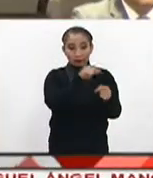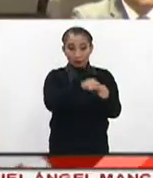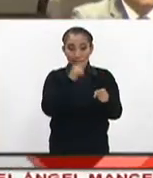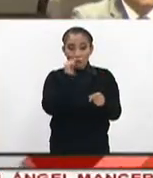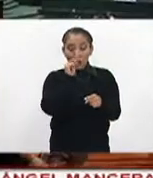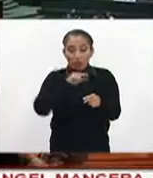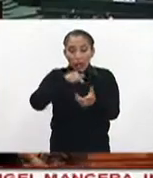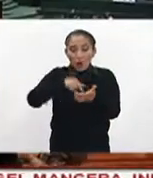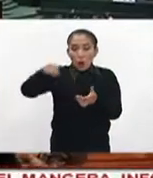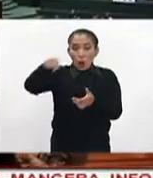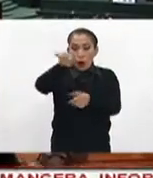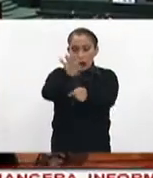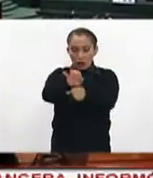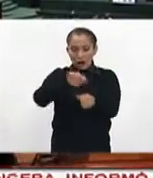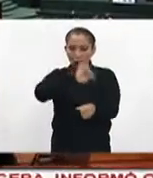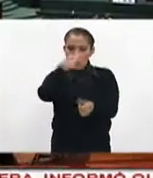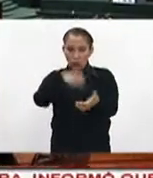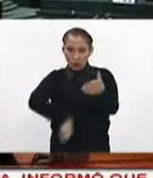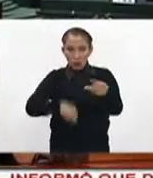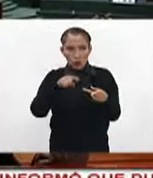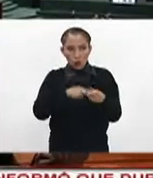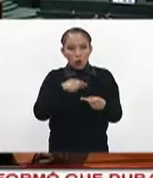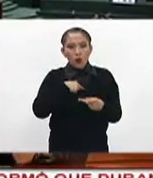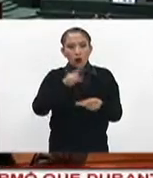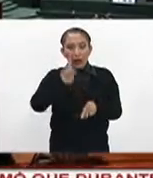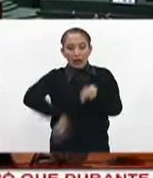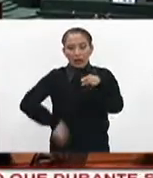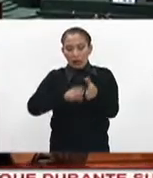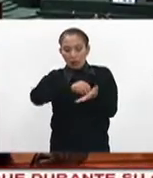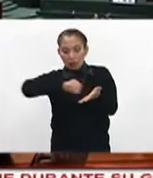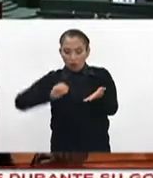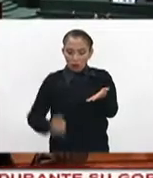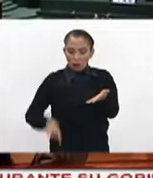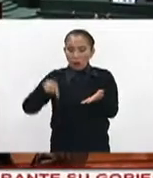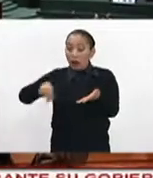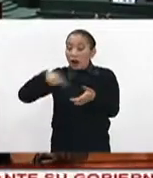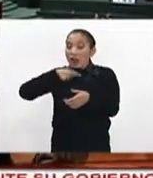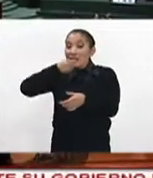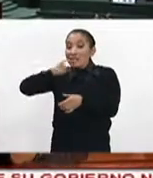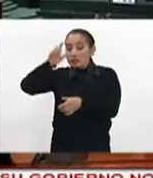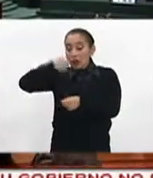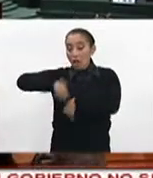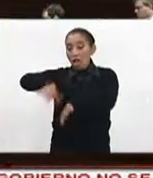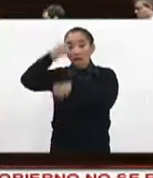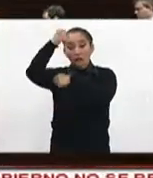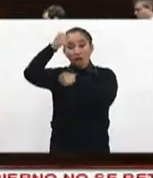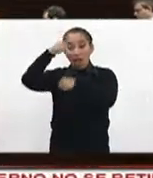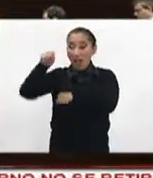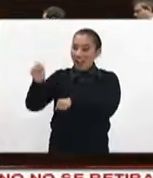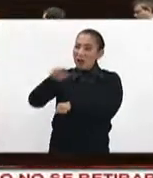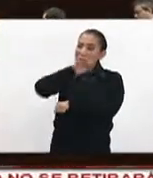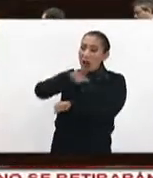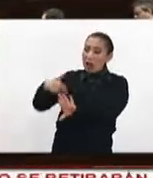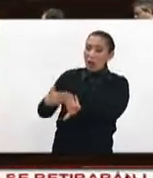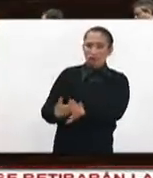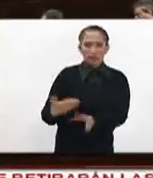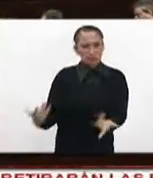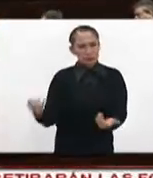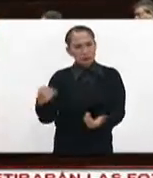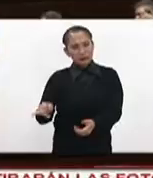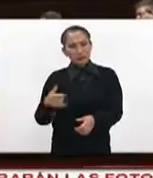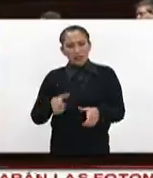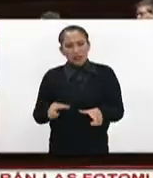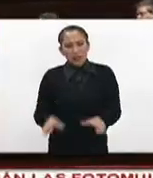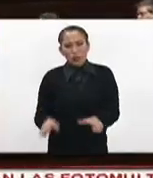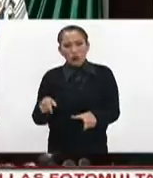de las policías locales. Otro de los cambios fue que se omitió del texto que las protestas sociales sean consideradas como amenazas a la seguridad